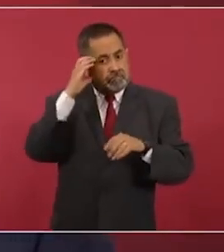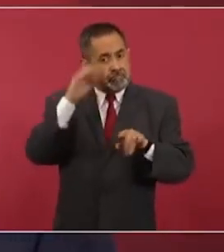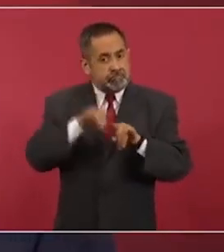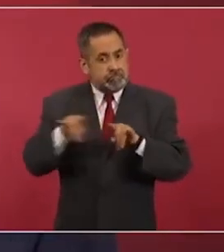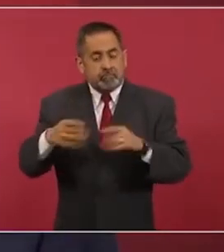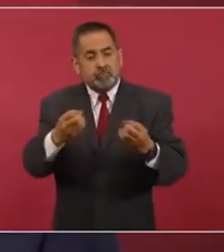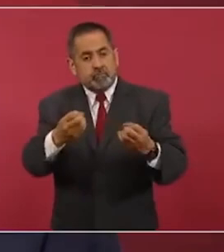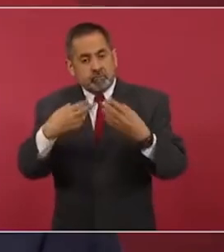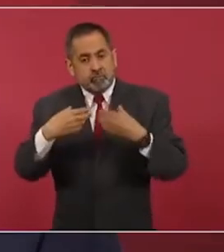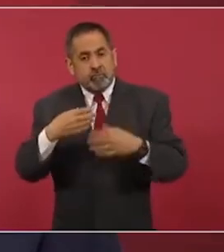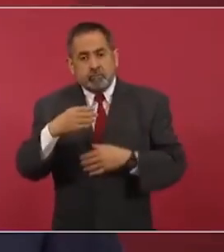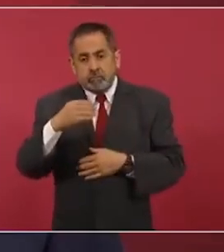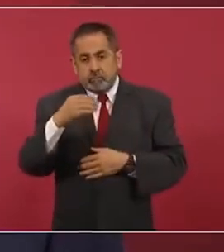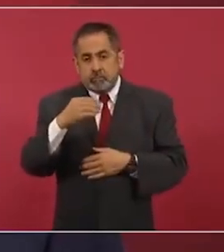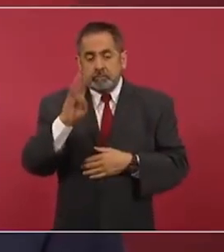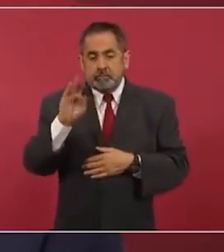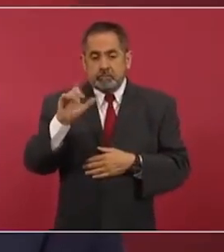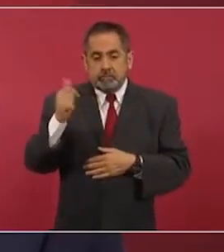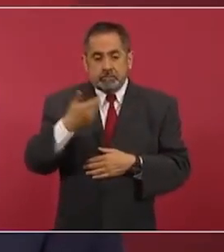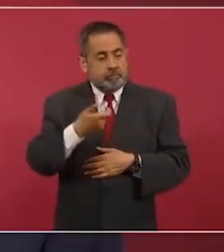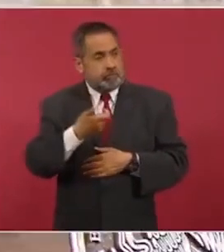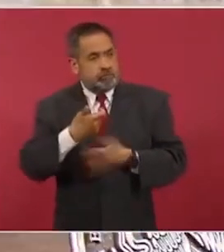alimentación y hospedaje una beca